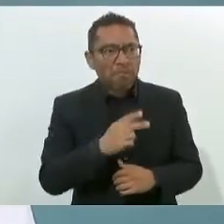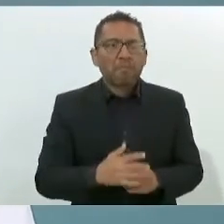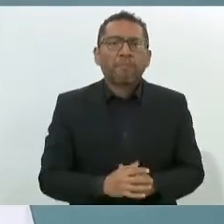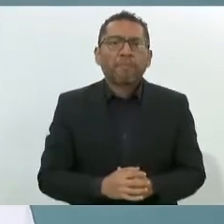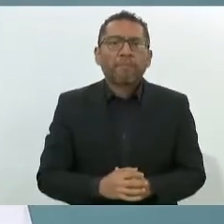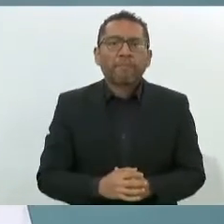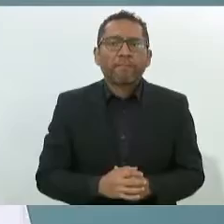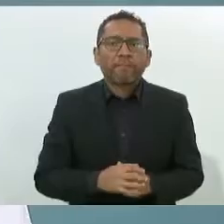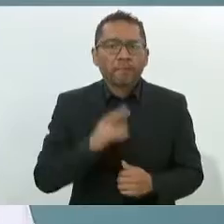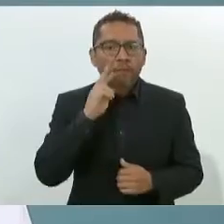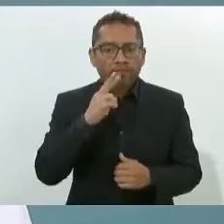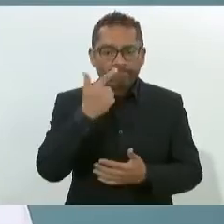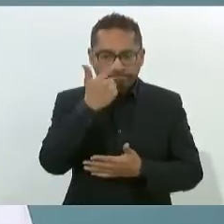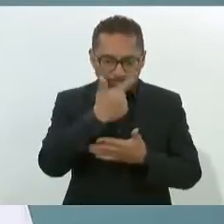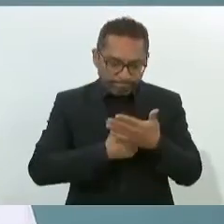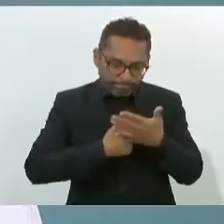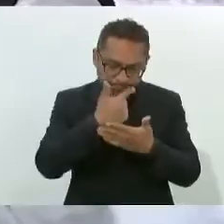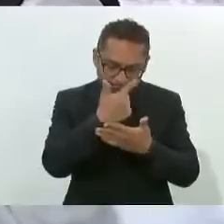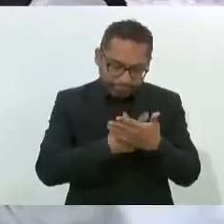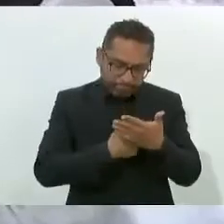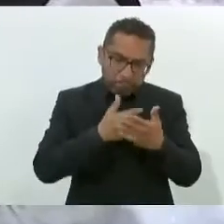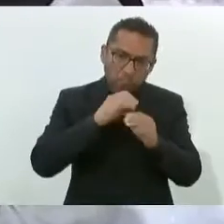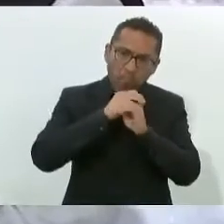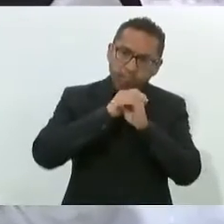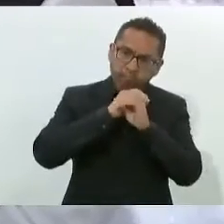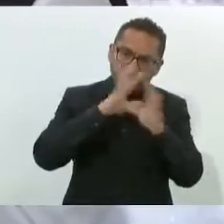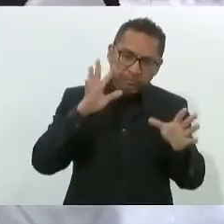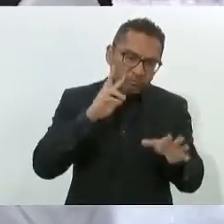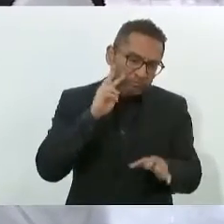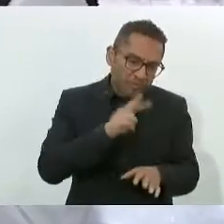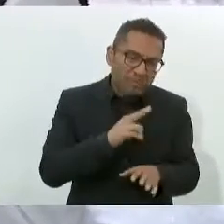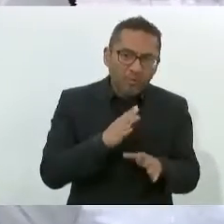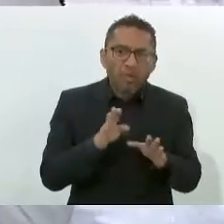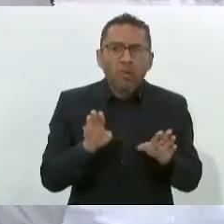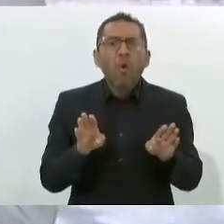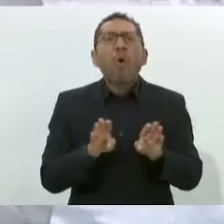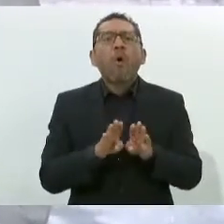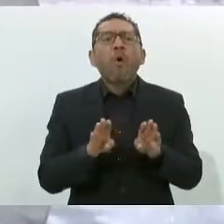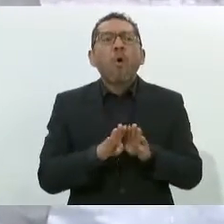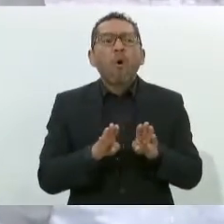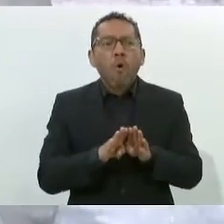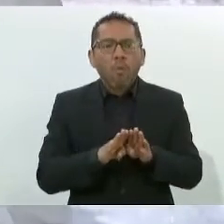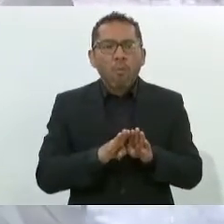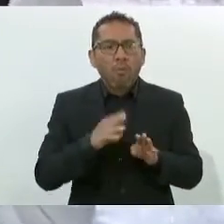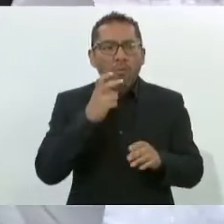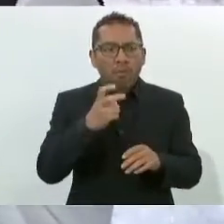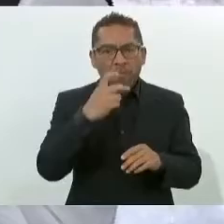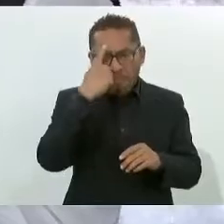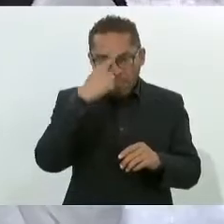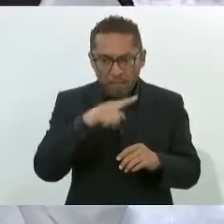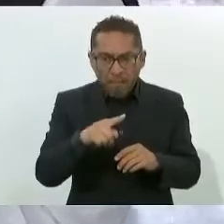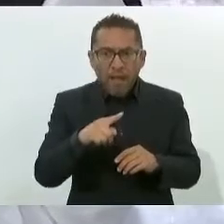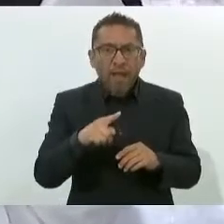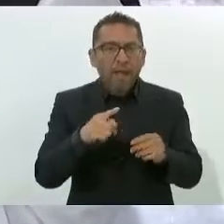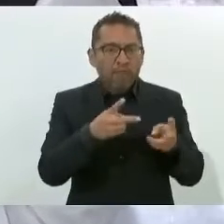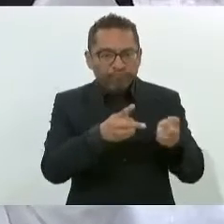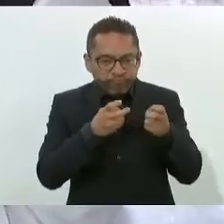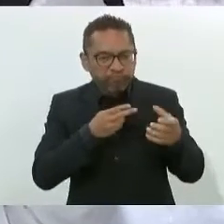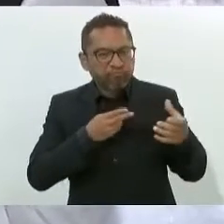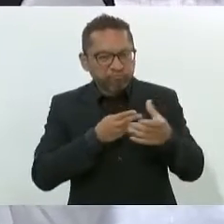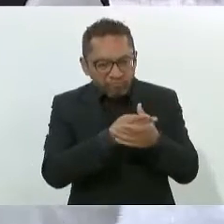las cifras de cómo estamos en materia de incidencia de delitos y